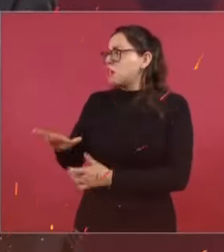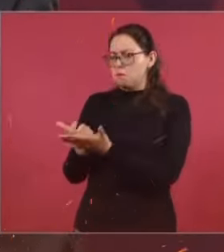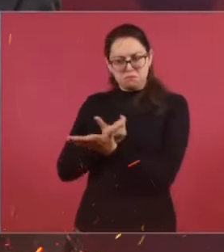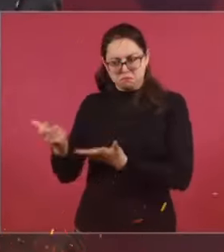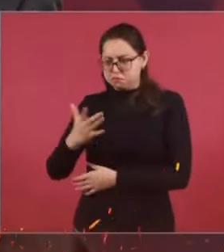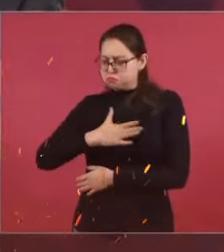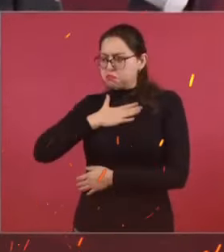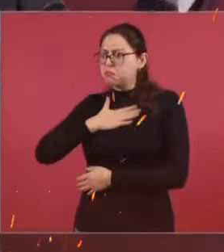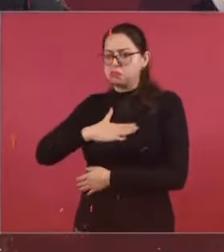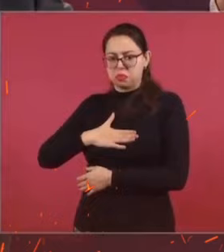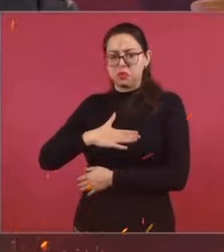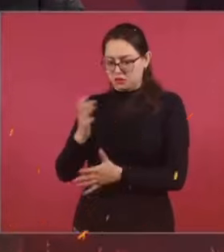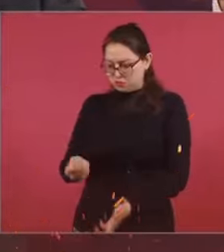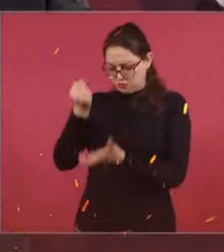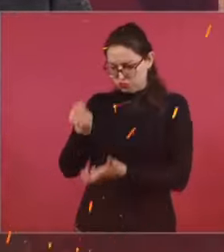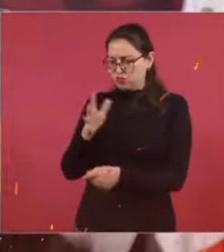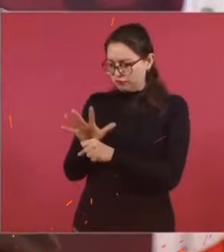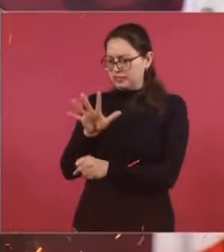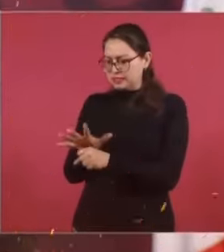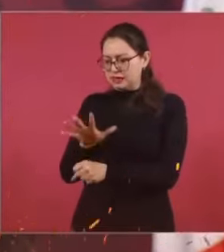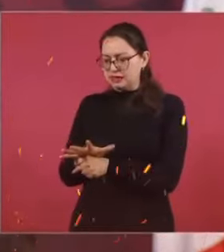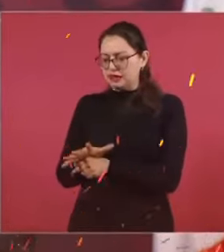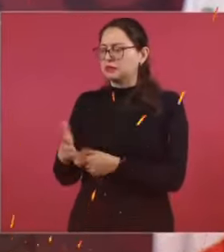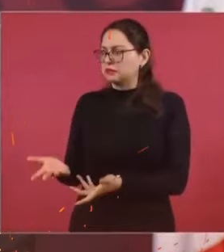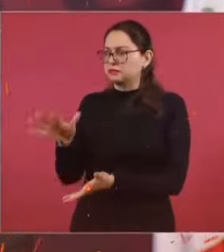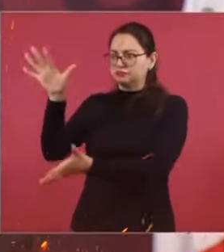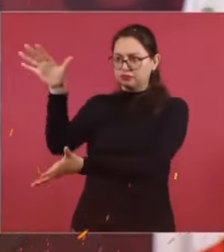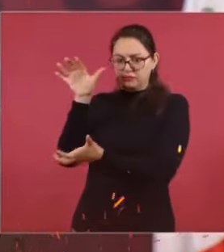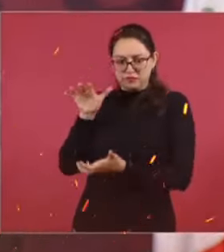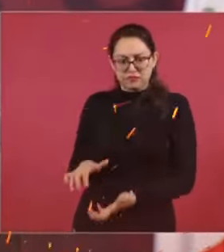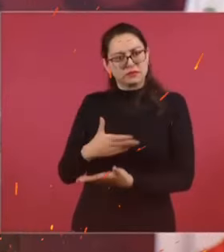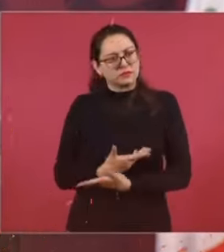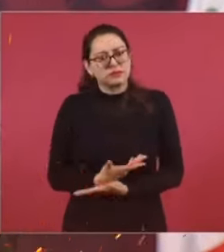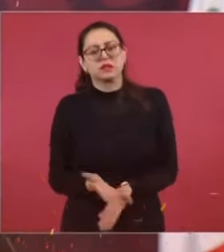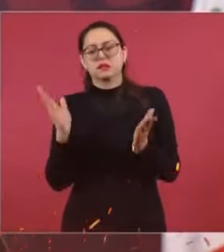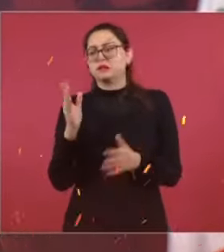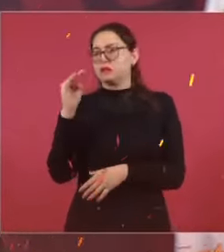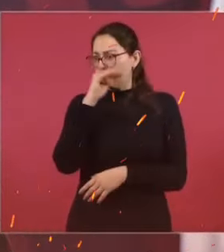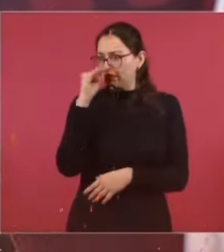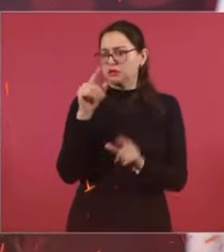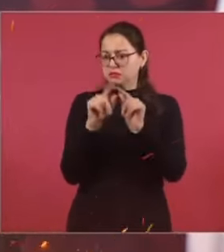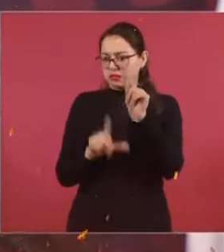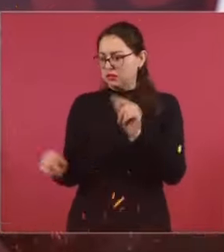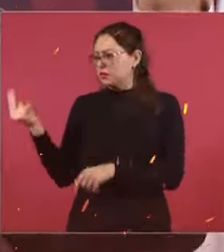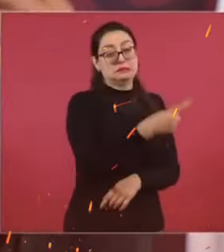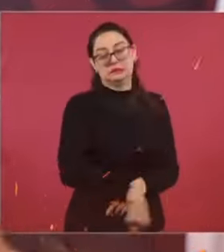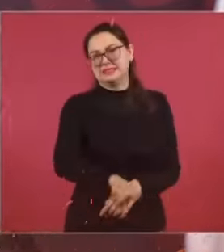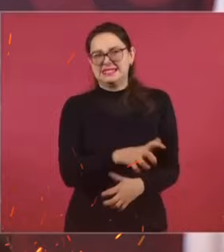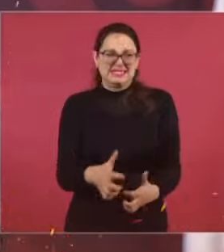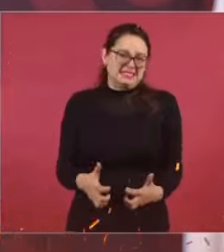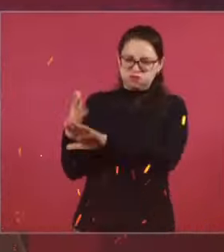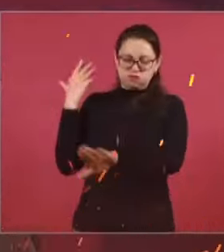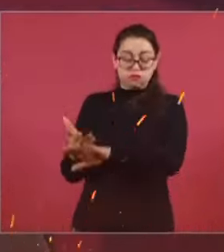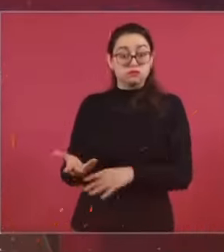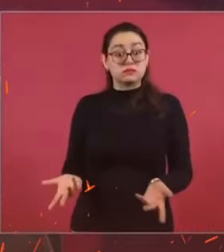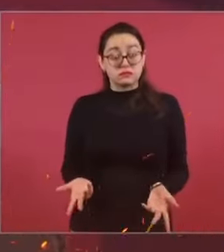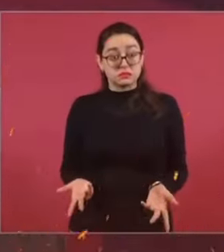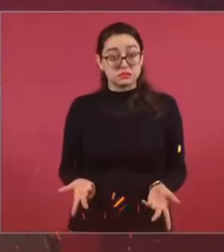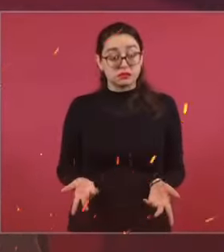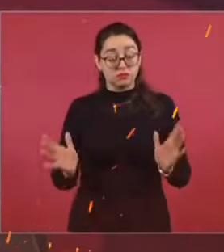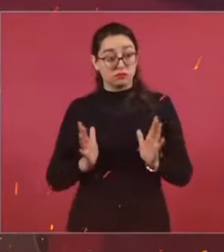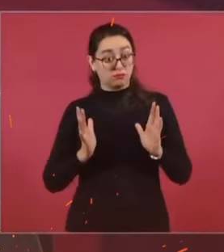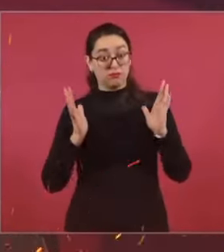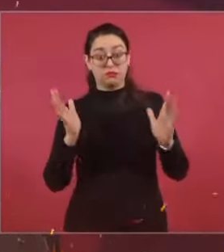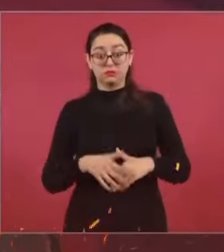precio, para que con el mismo presupuesto alcanzara a entregar todos los medicamentos de manera gratuita a los mexicanos, empezó la rebelión, ahora se